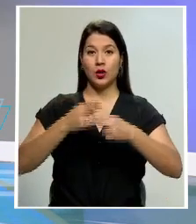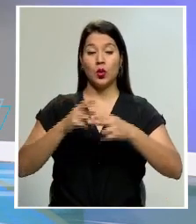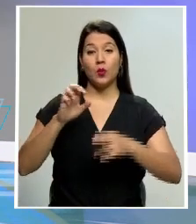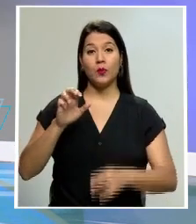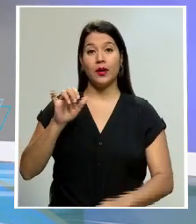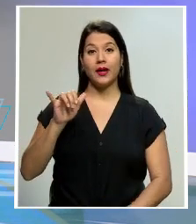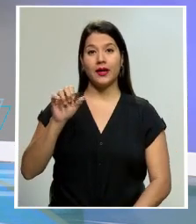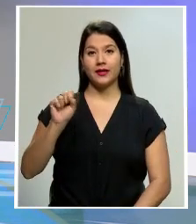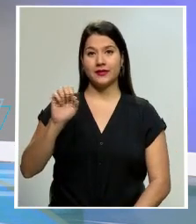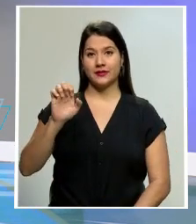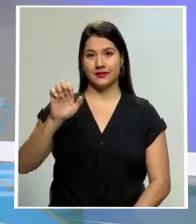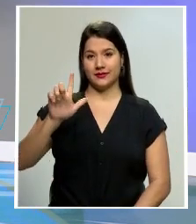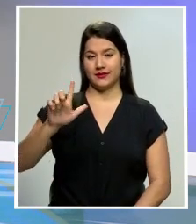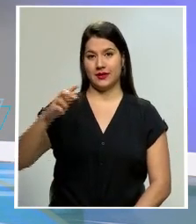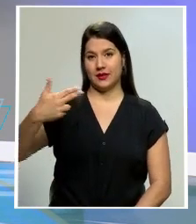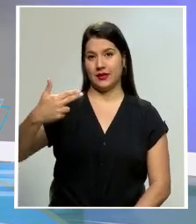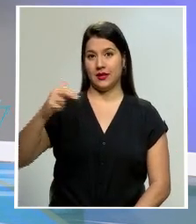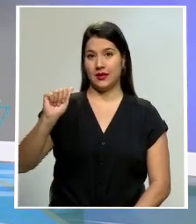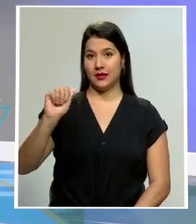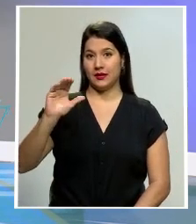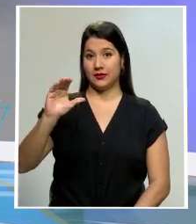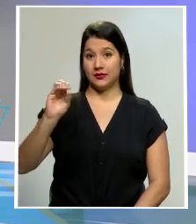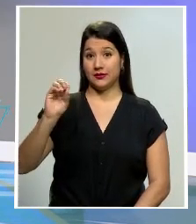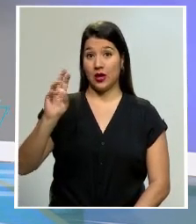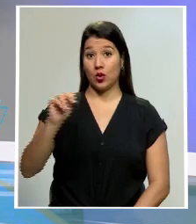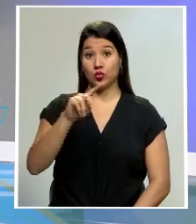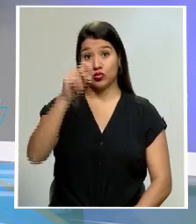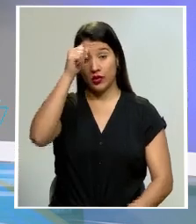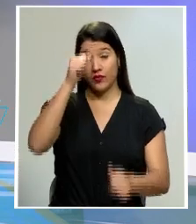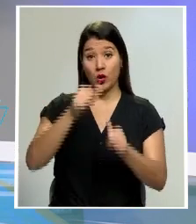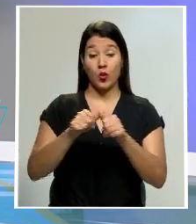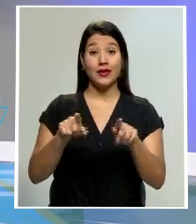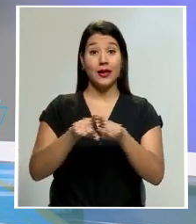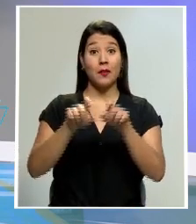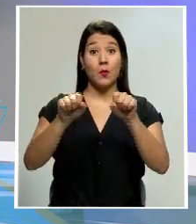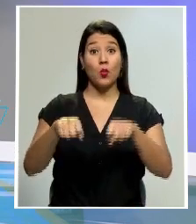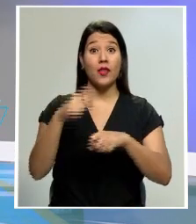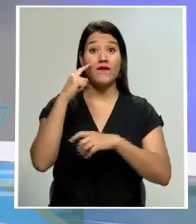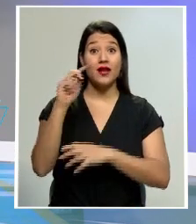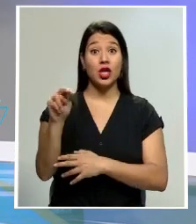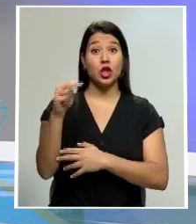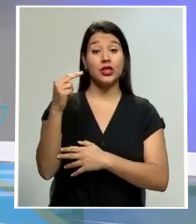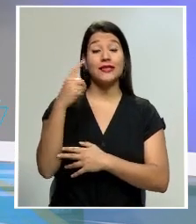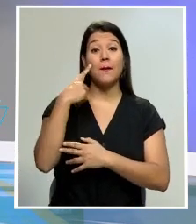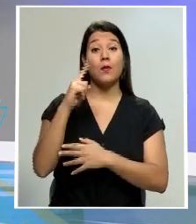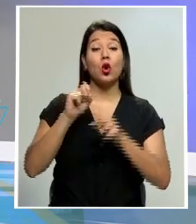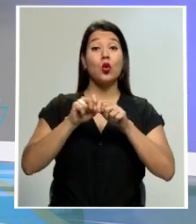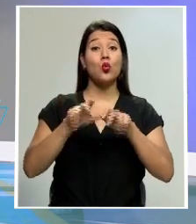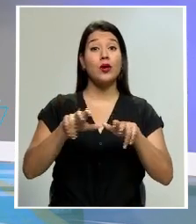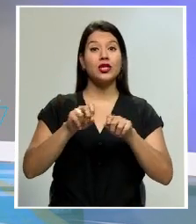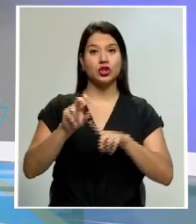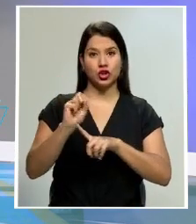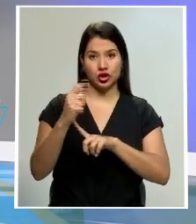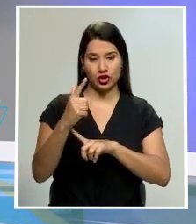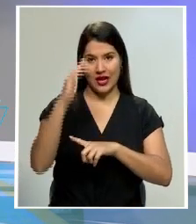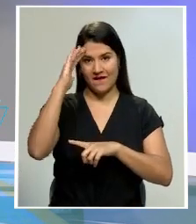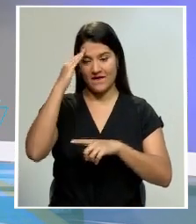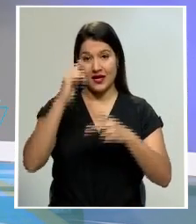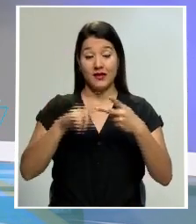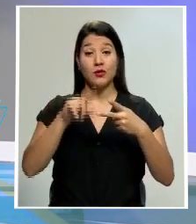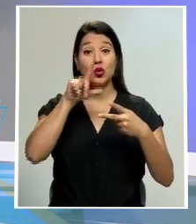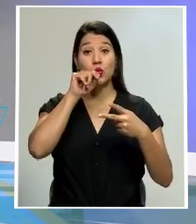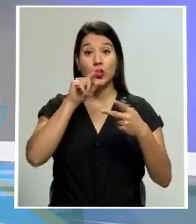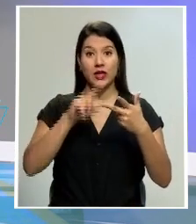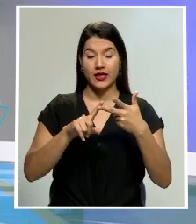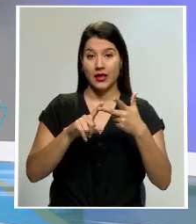les saluda y les recordamos que también puede seguir esta transmisión en vivo mediante nuestras plataformas de redes sociales Facebook, Twitter y